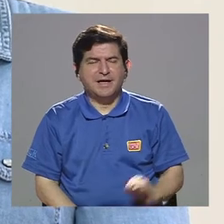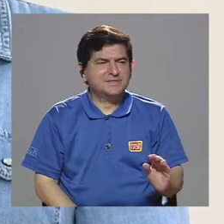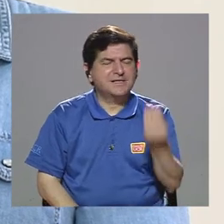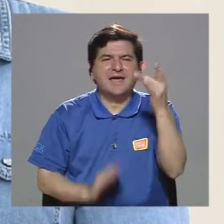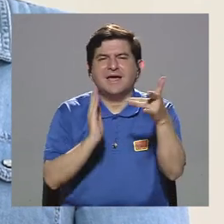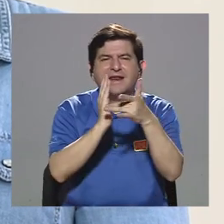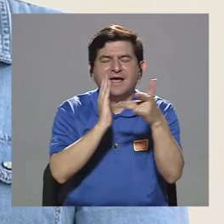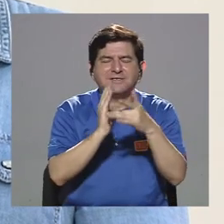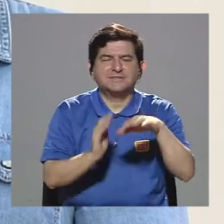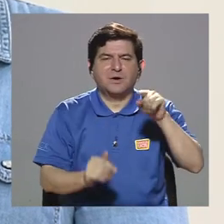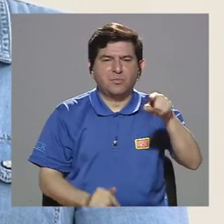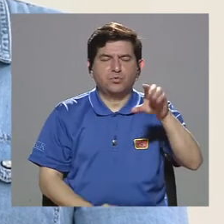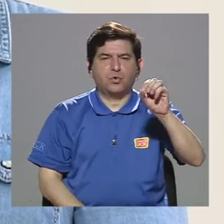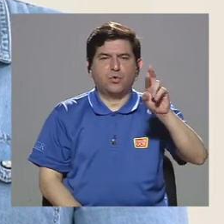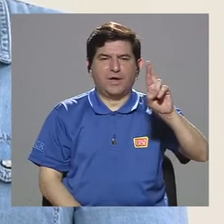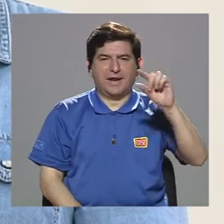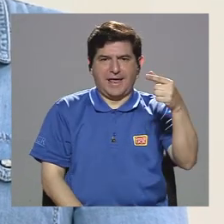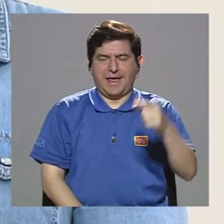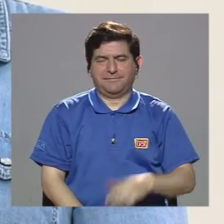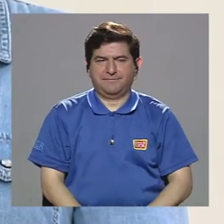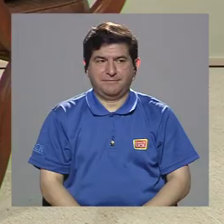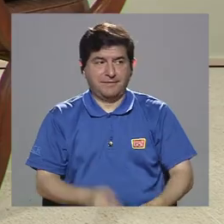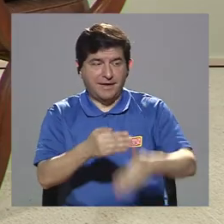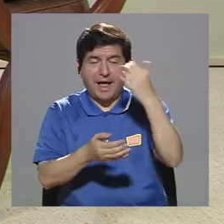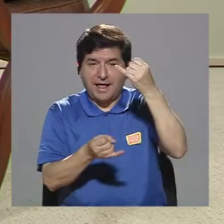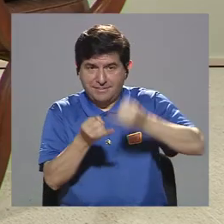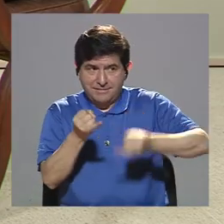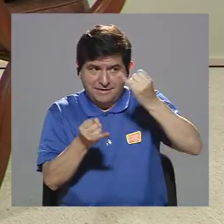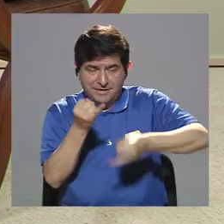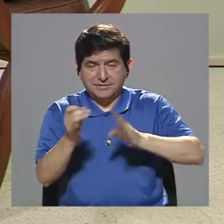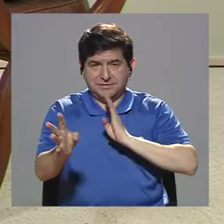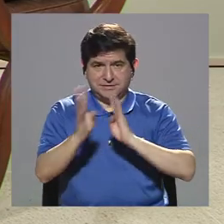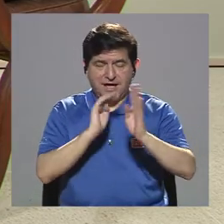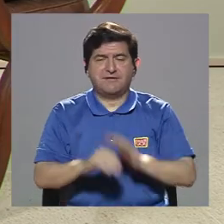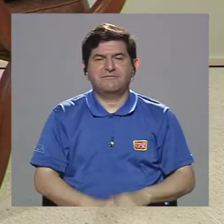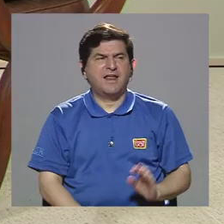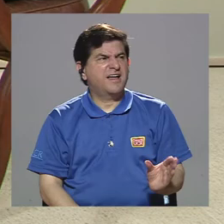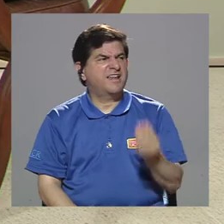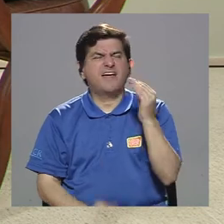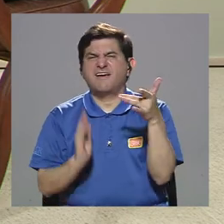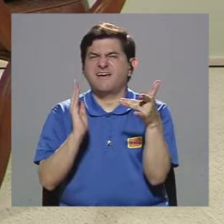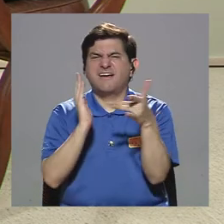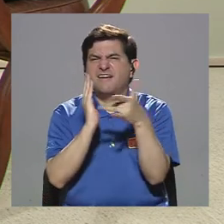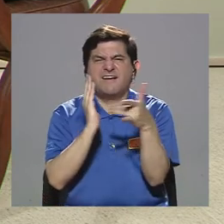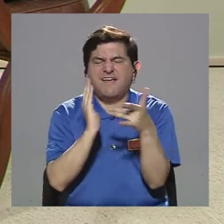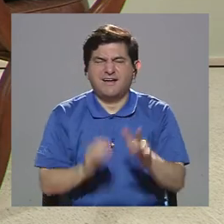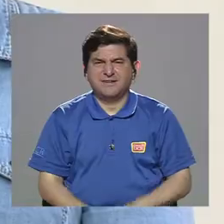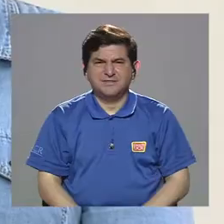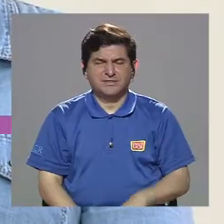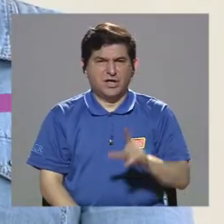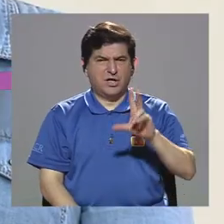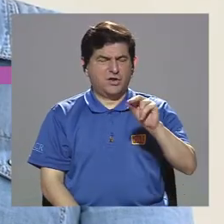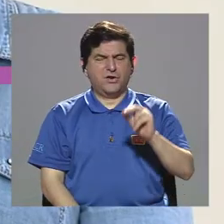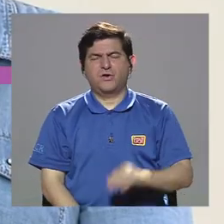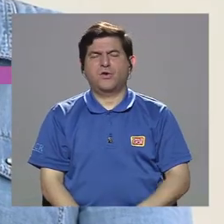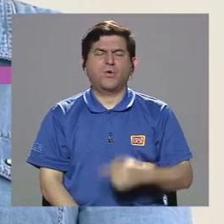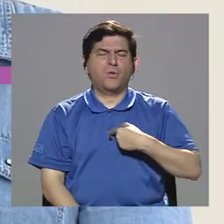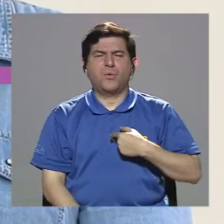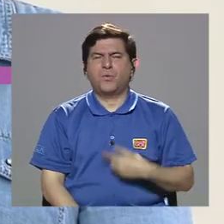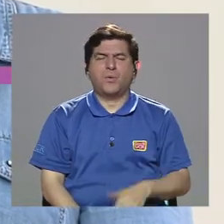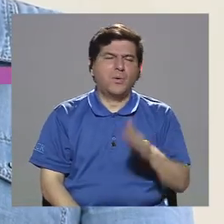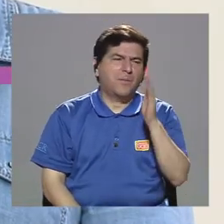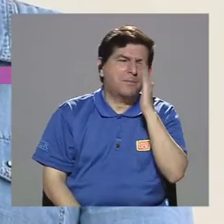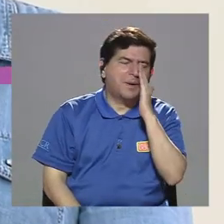crianzatecnológica.org y antes de finalizar cuando hablamos de crianza tecnológica es no ser ni mamás dormidas ni